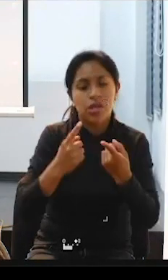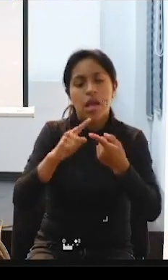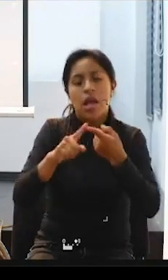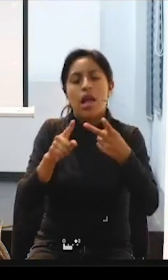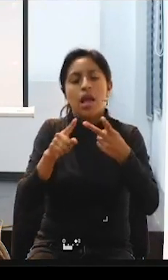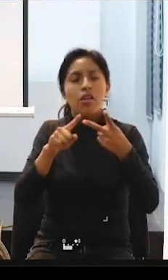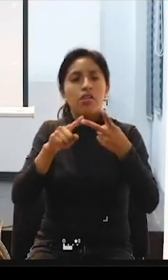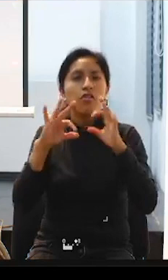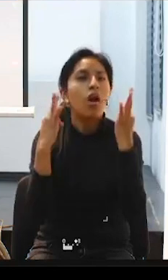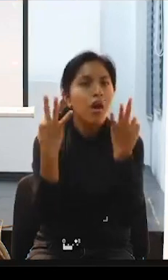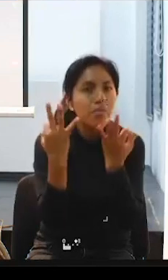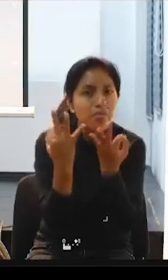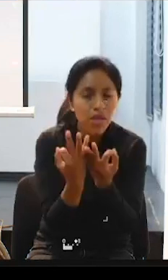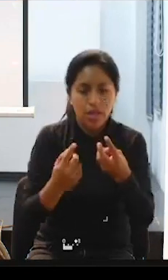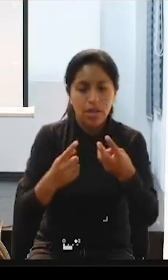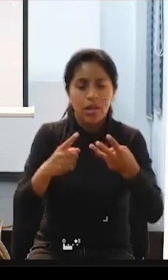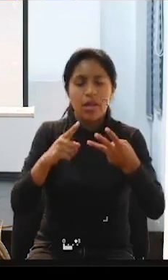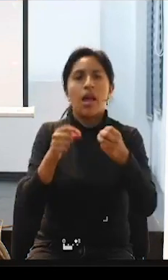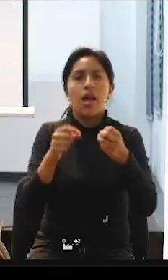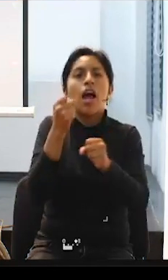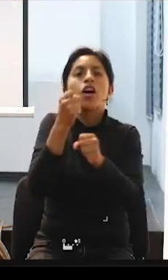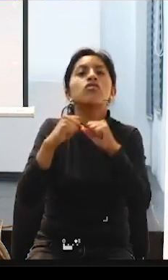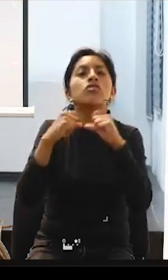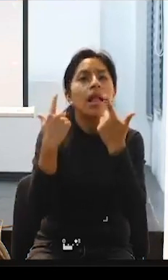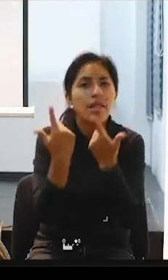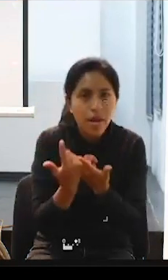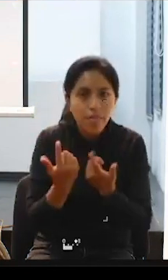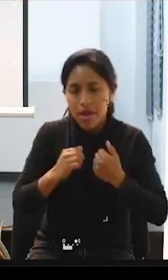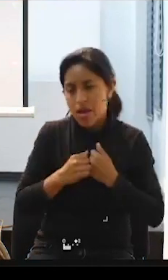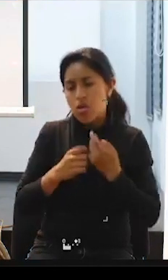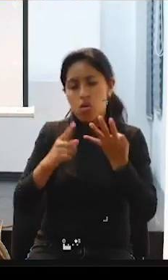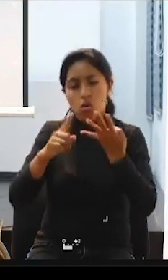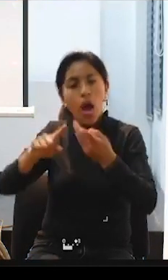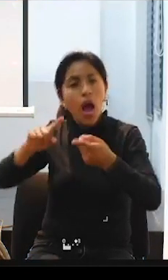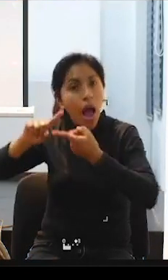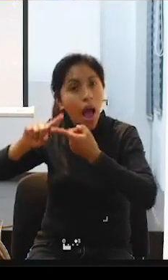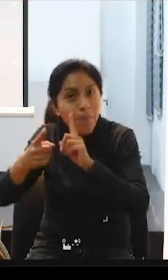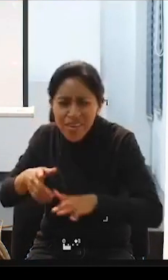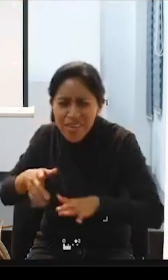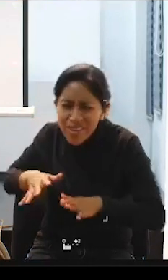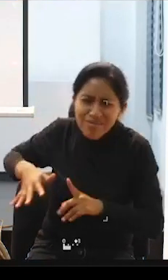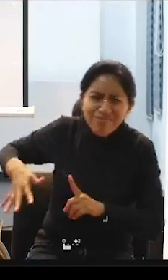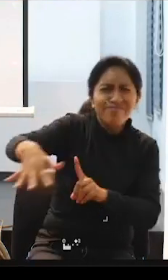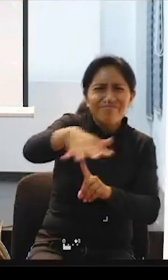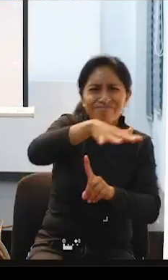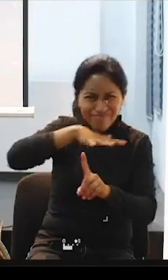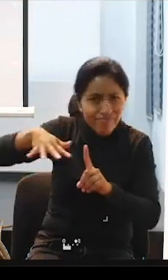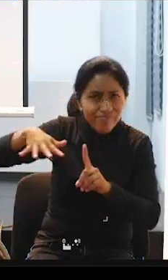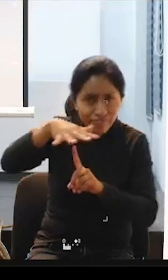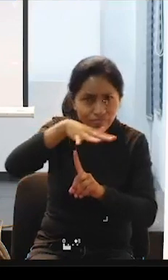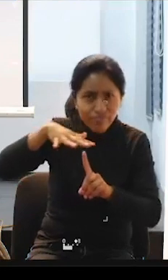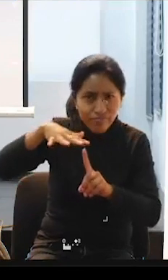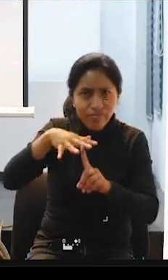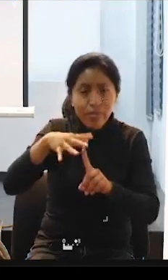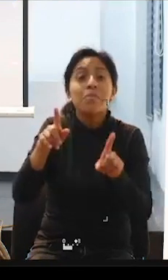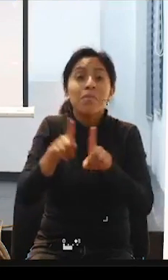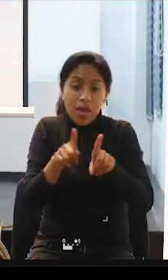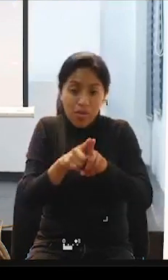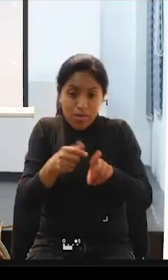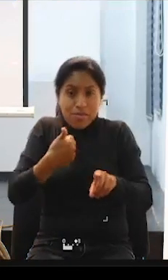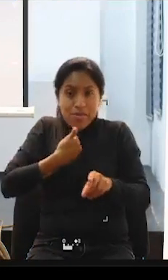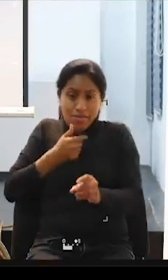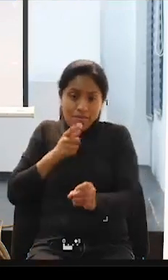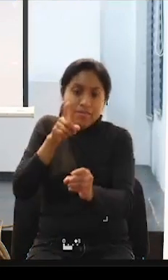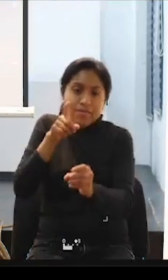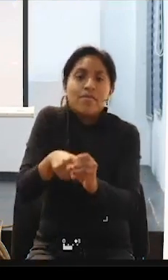hablamos de nuestras trabajadoras, hablamos de nuestras amistades, hablamos de todo nuestro entorno, pero hablamos de nosotras también, de